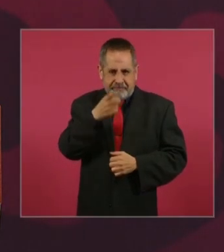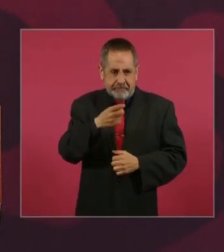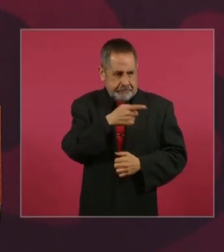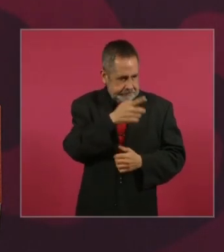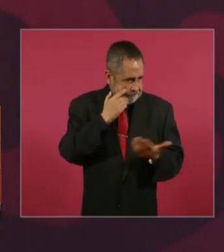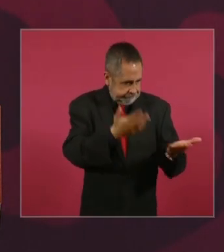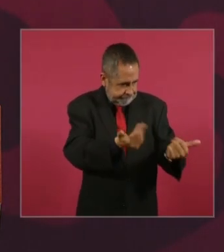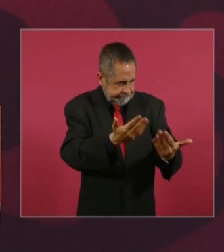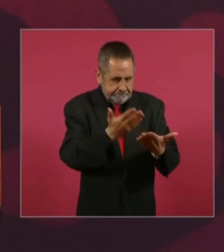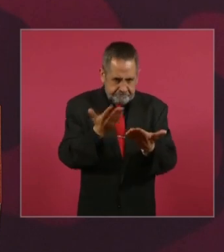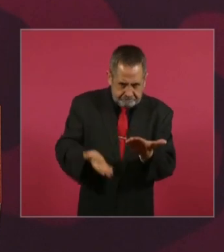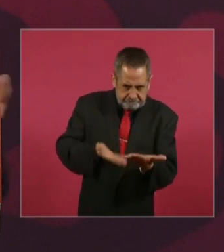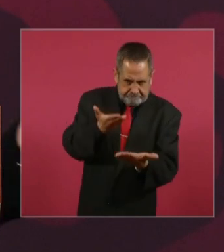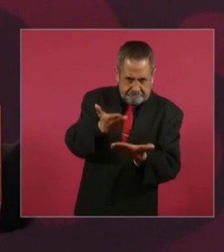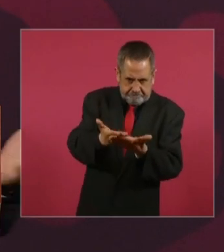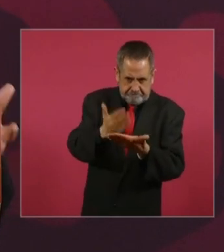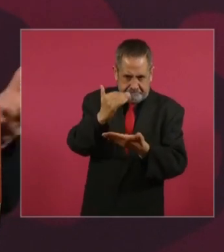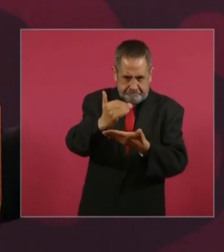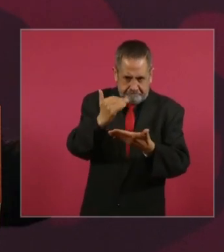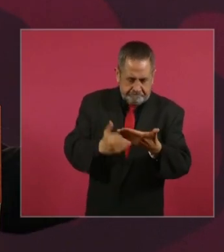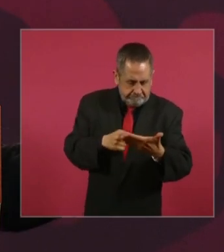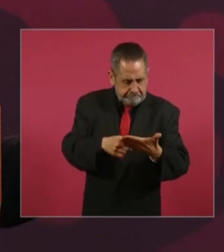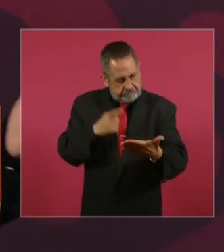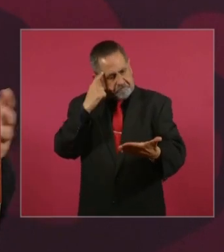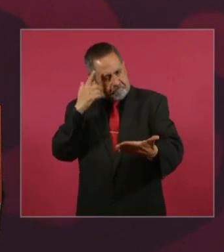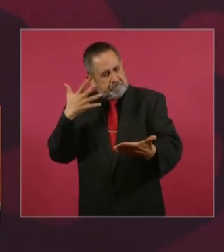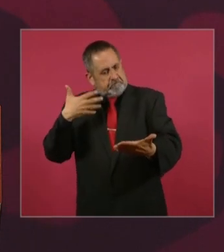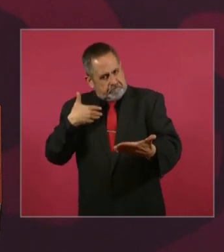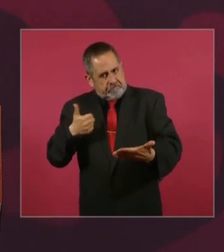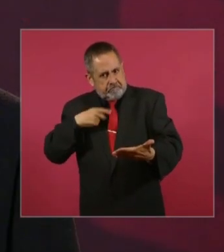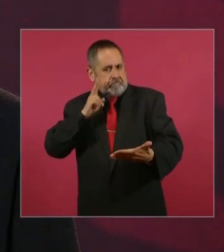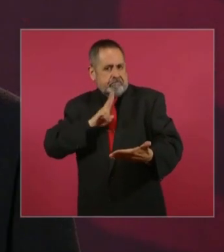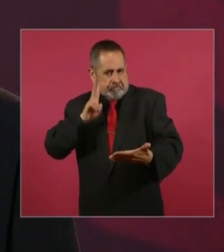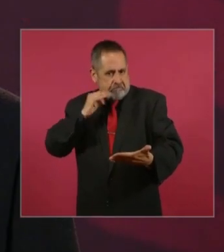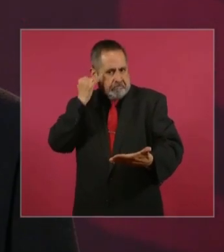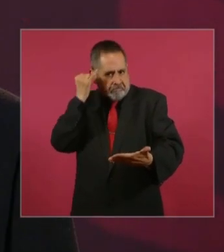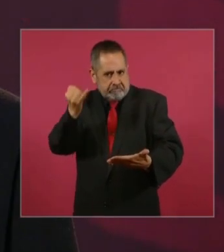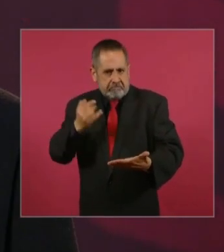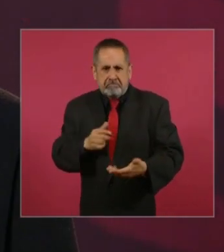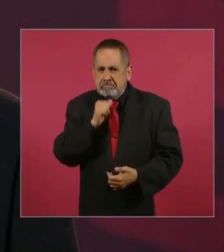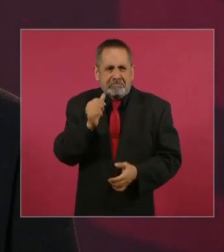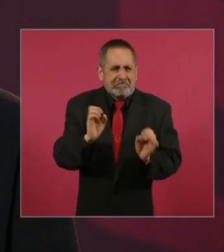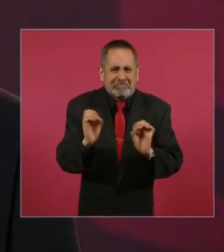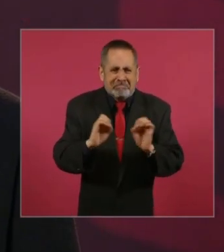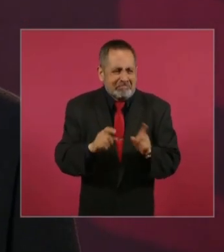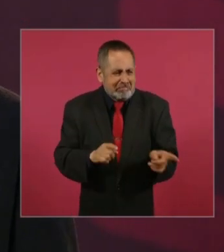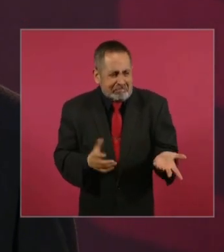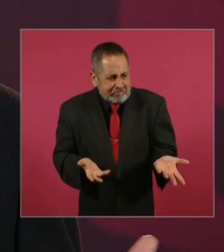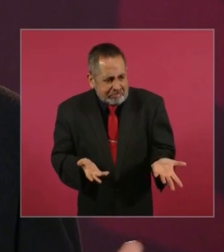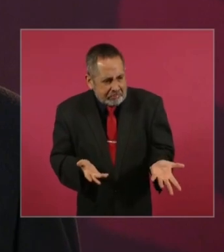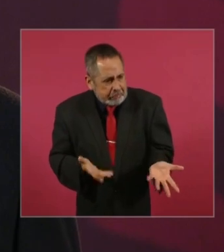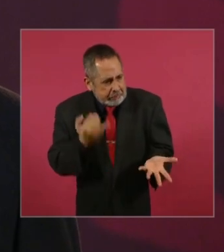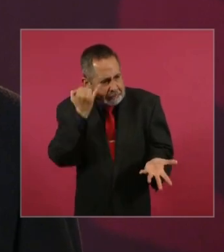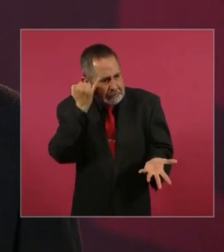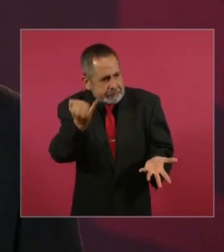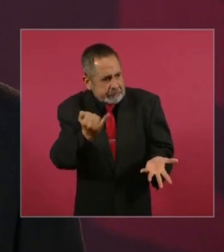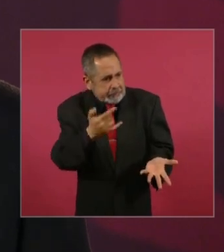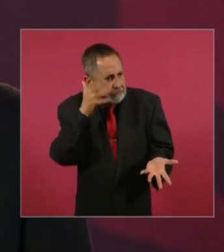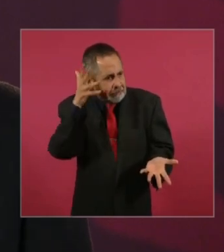no han hecho una sola propuesta, nada,